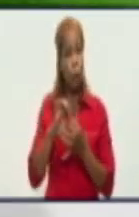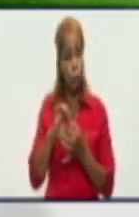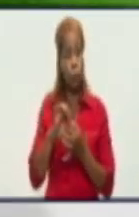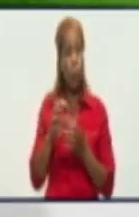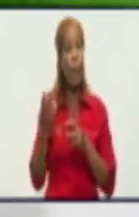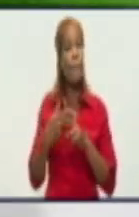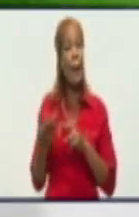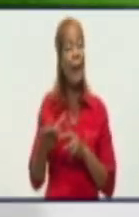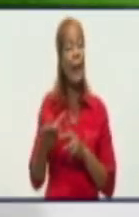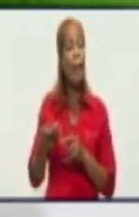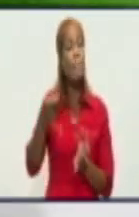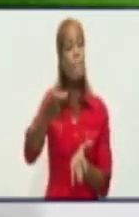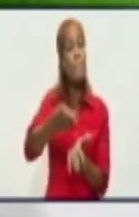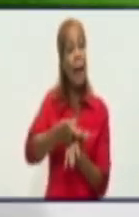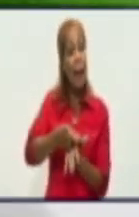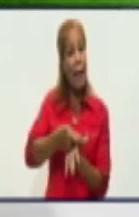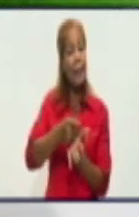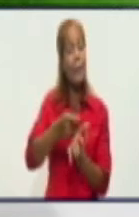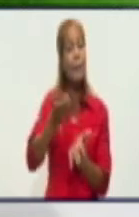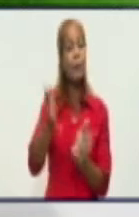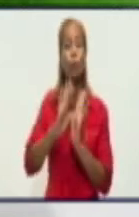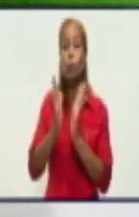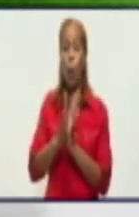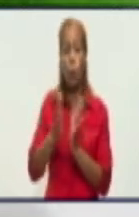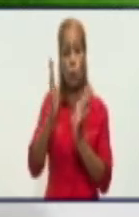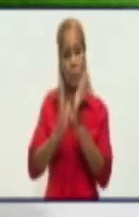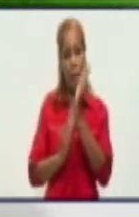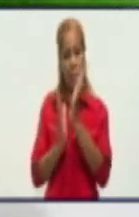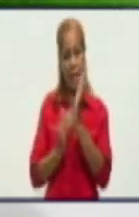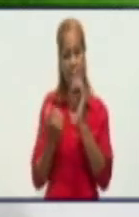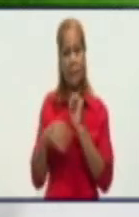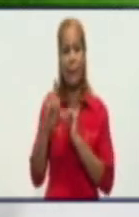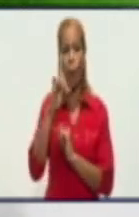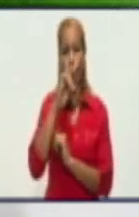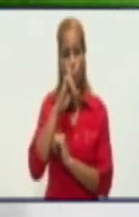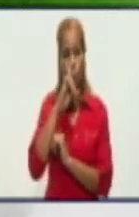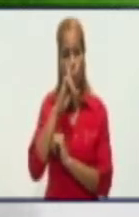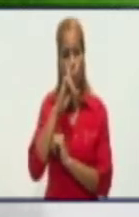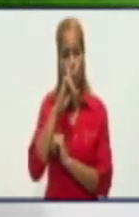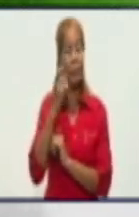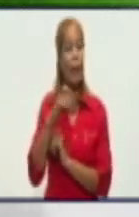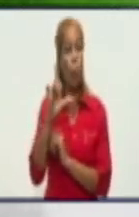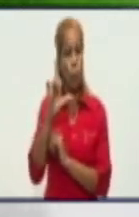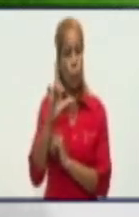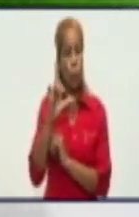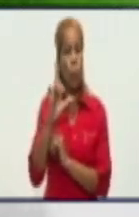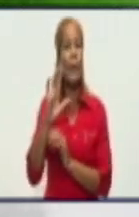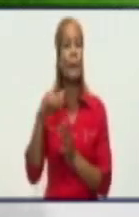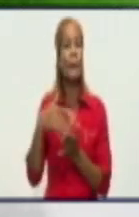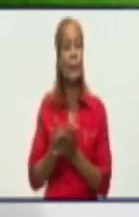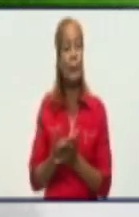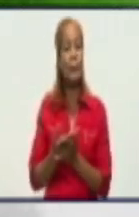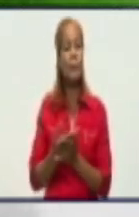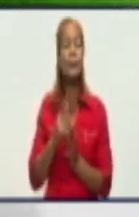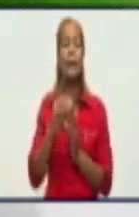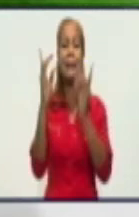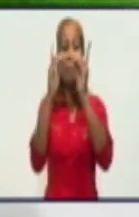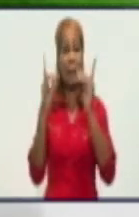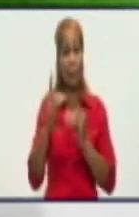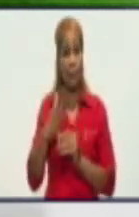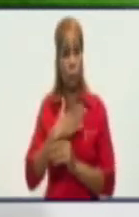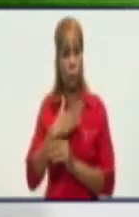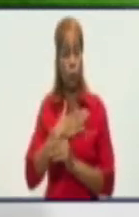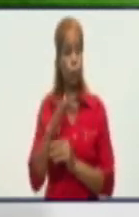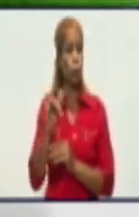los pagos del mes de junio. También, nuestra oficina en todo el país ha emitido también una serie de